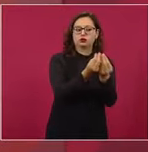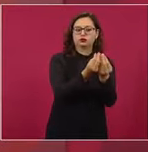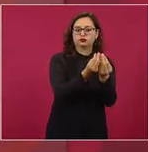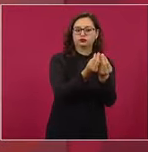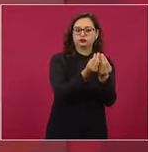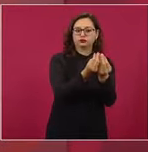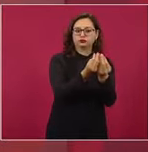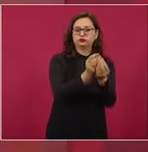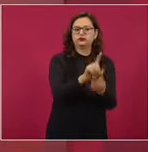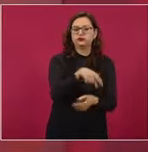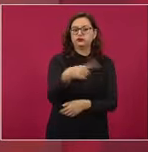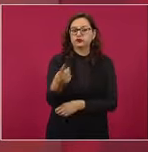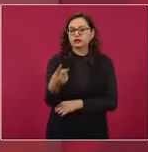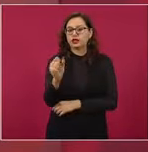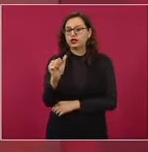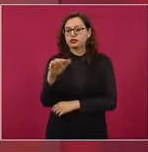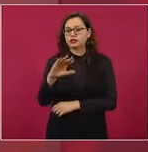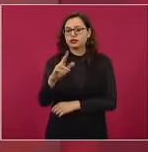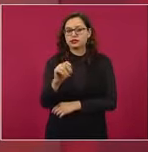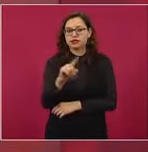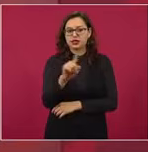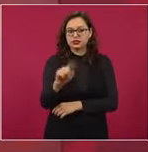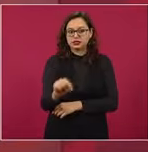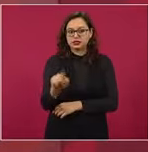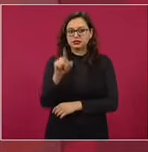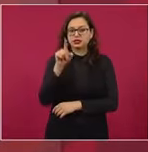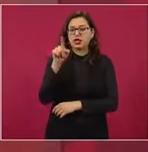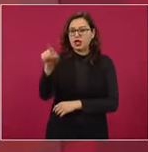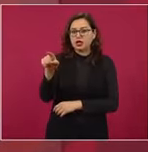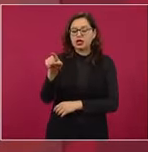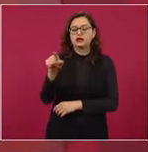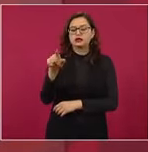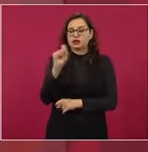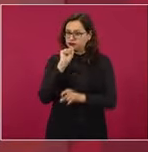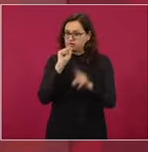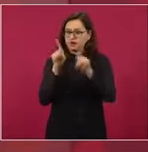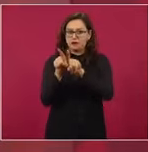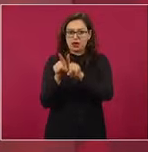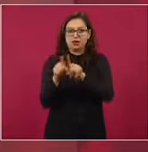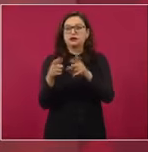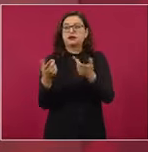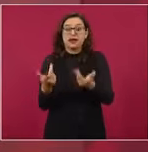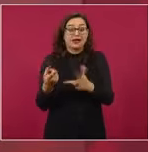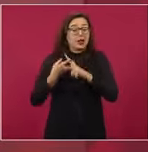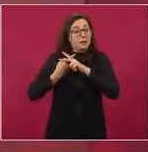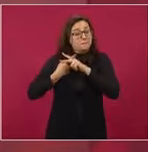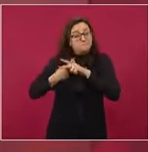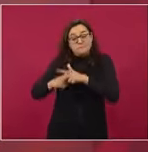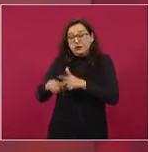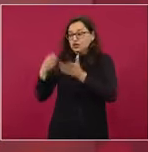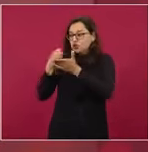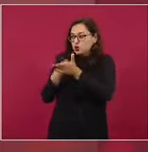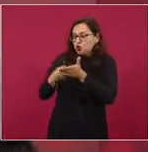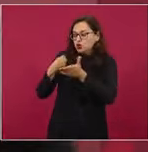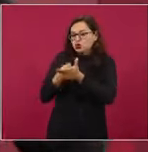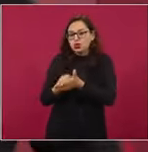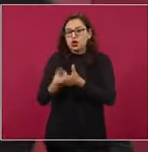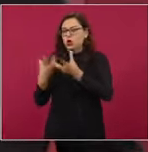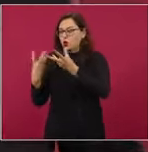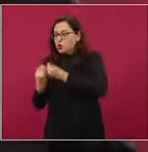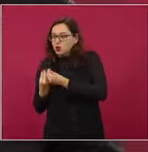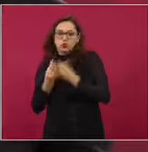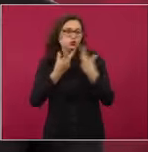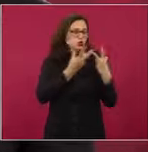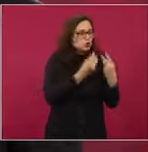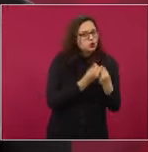Sánchez Anaya en Tlaxcala. Así empezamos. Bueno, el ingeniero Cárdenas gana aquí